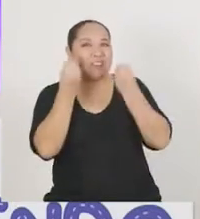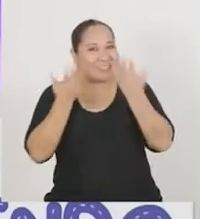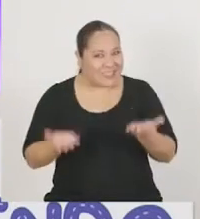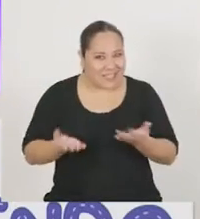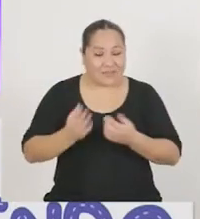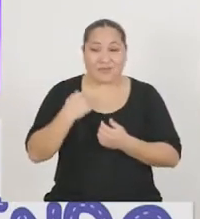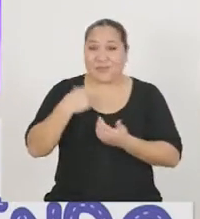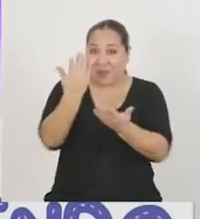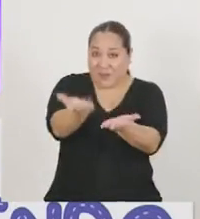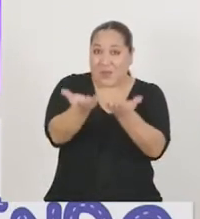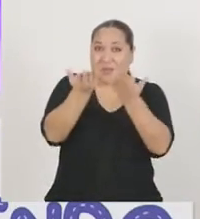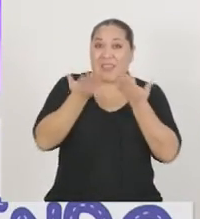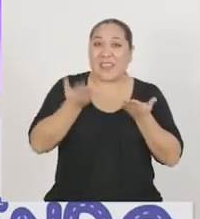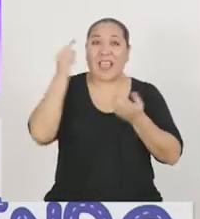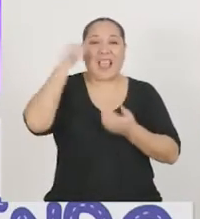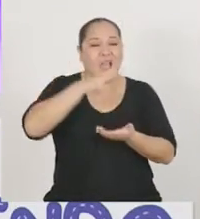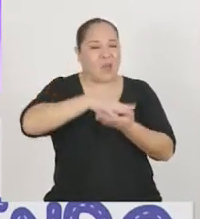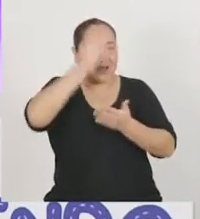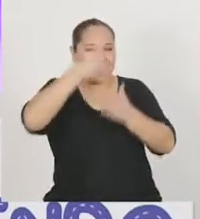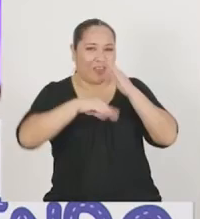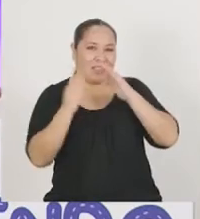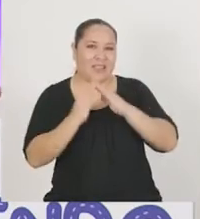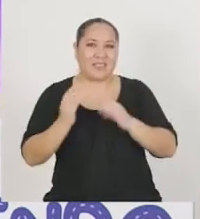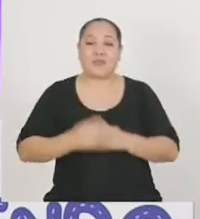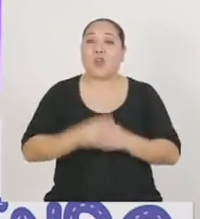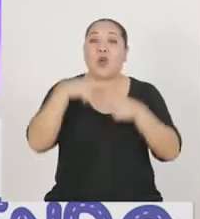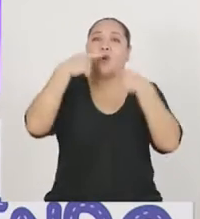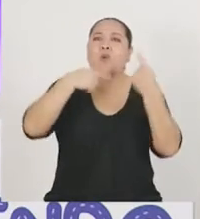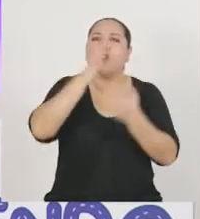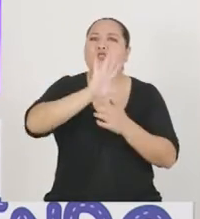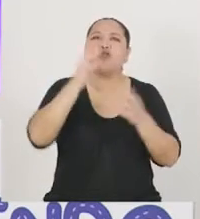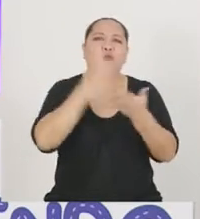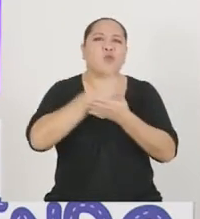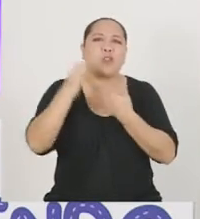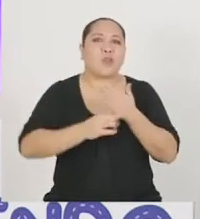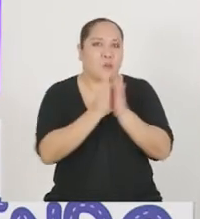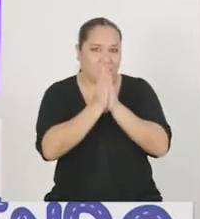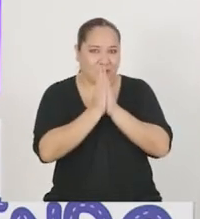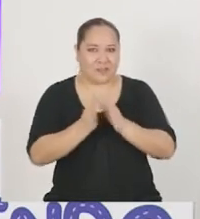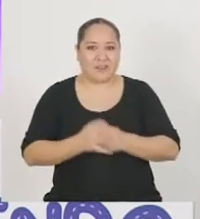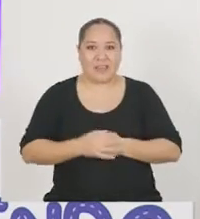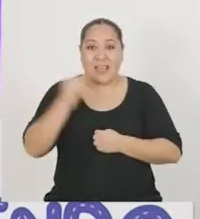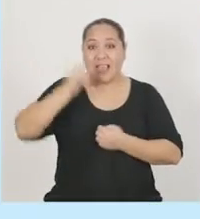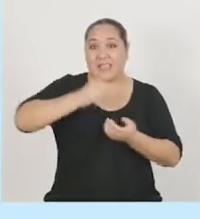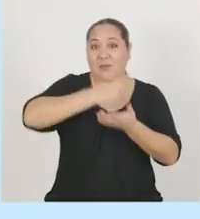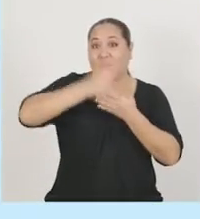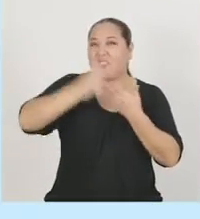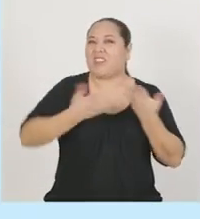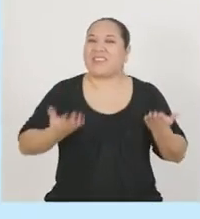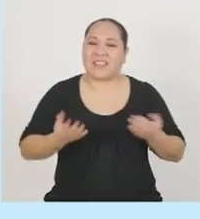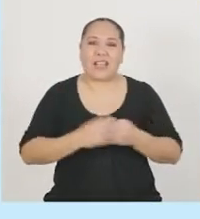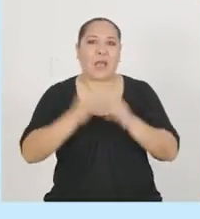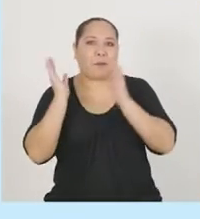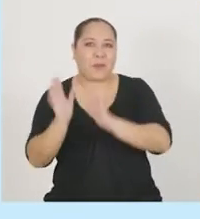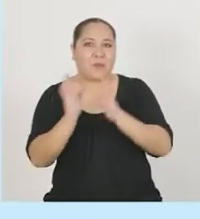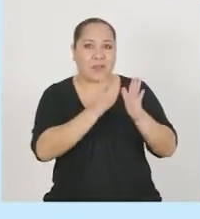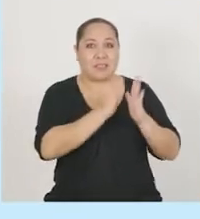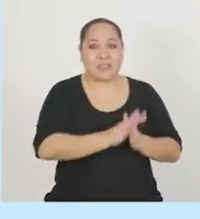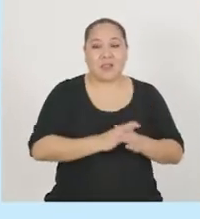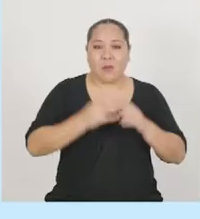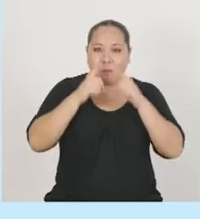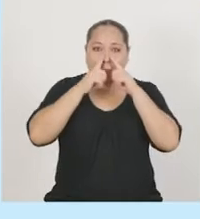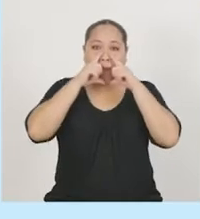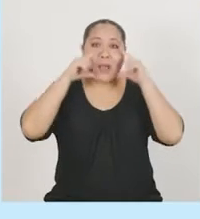Hola, ¿cómo están? Les damos la bienvenida a Aprendo en Casa. Cuéntenos sobre su proyecto, por favor. Este proyecto consiste en la